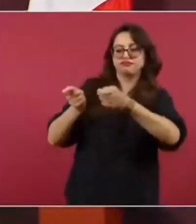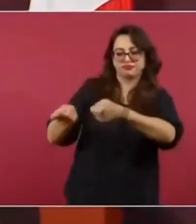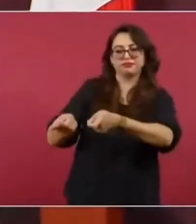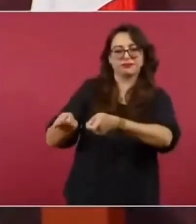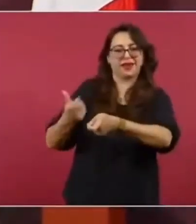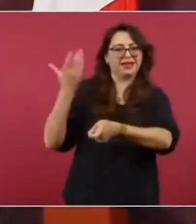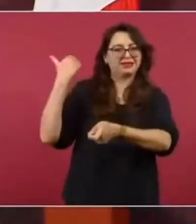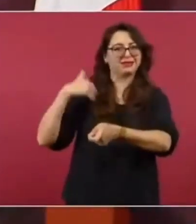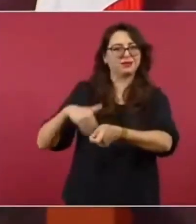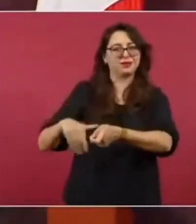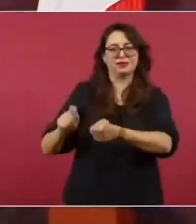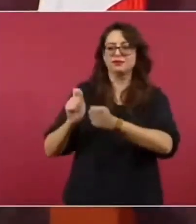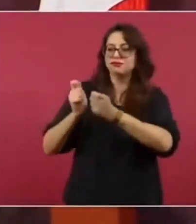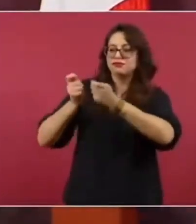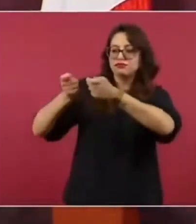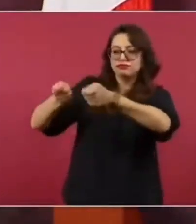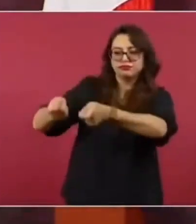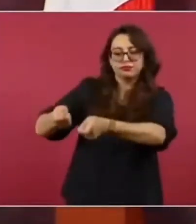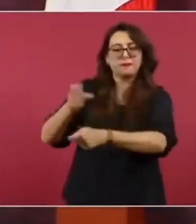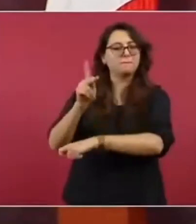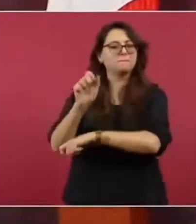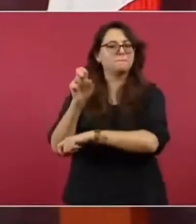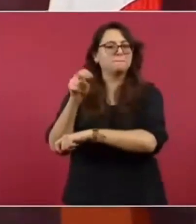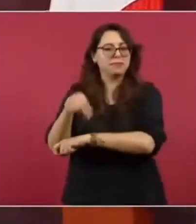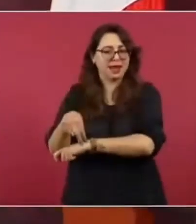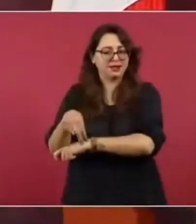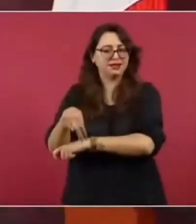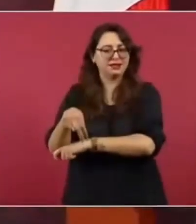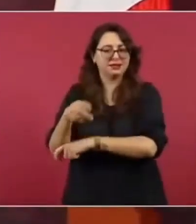y pues